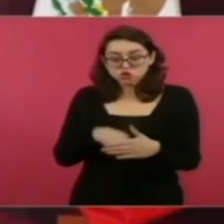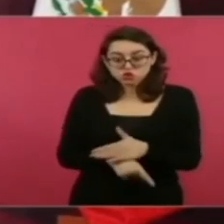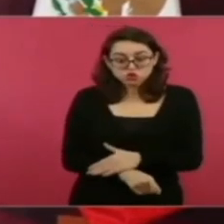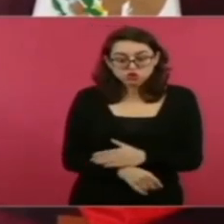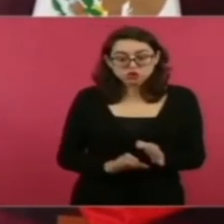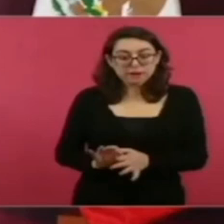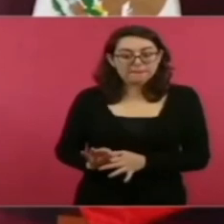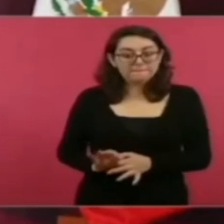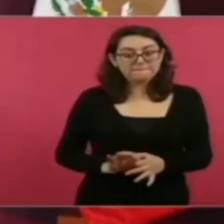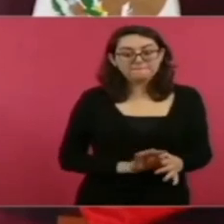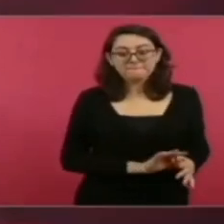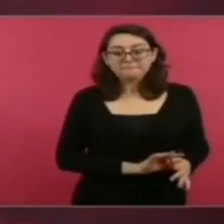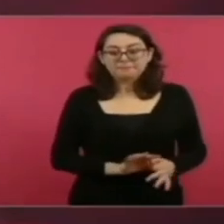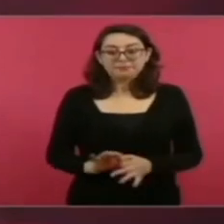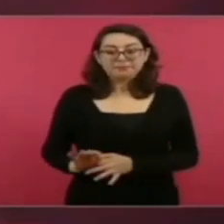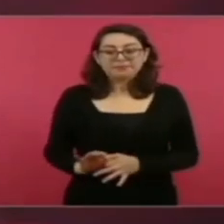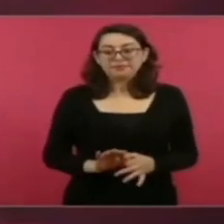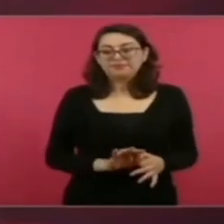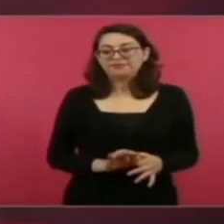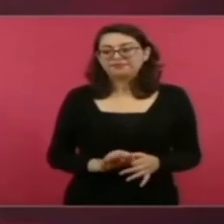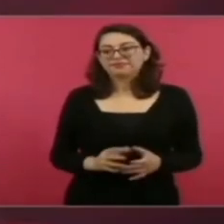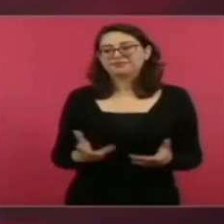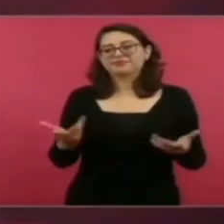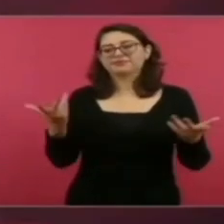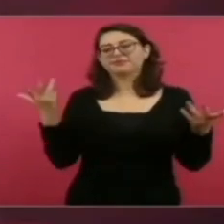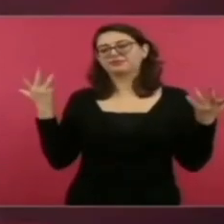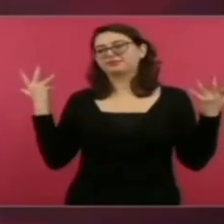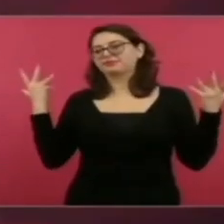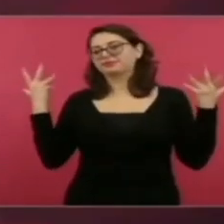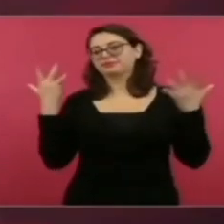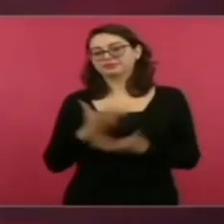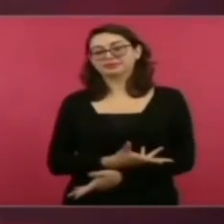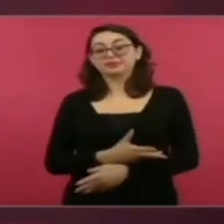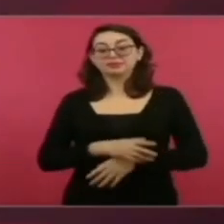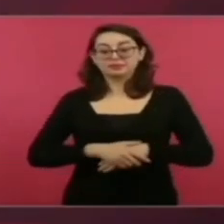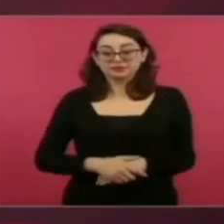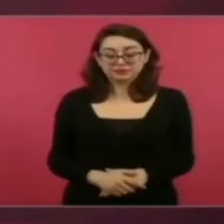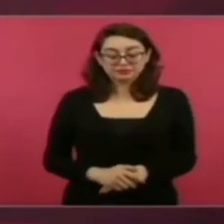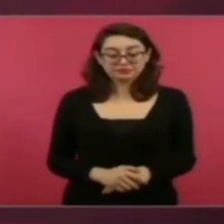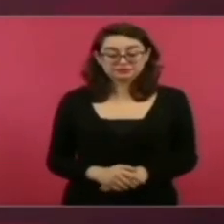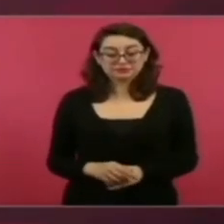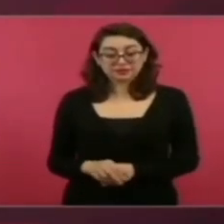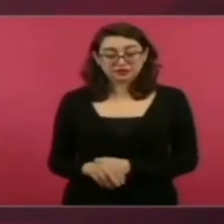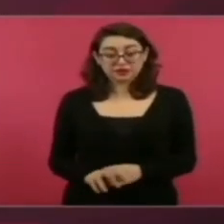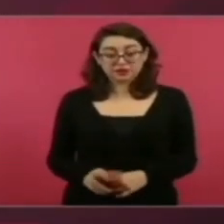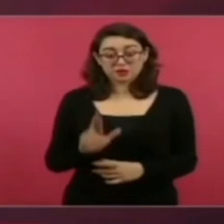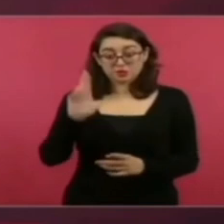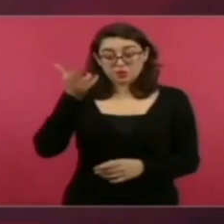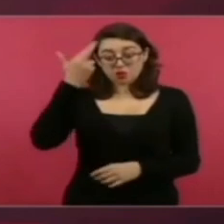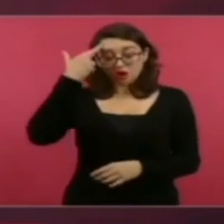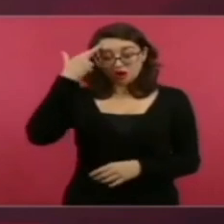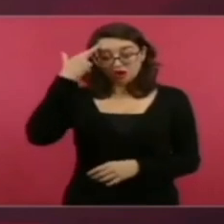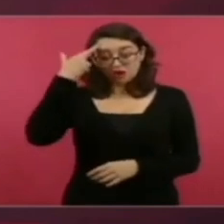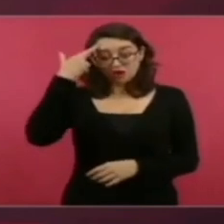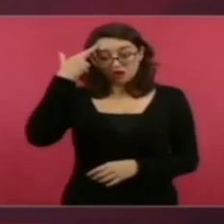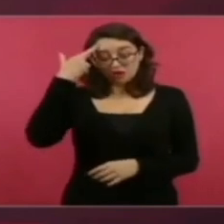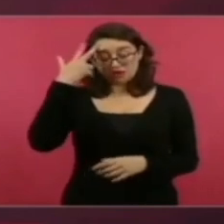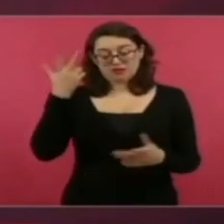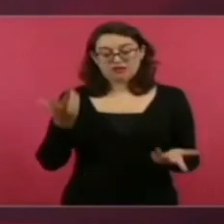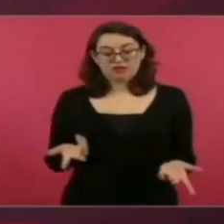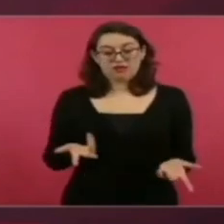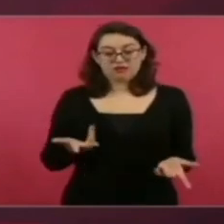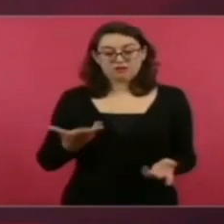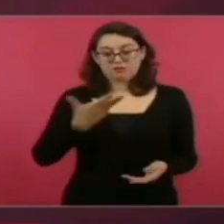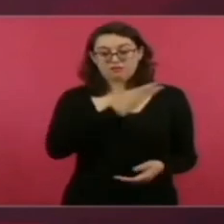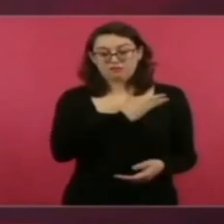Incluso en el primer sexenio del PAN,